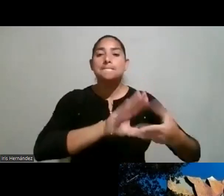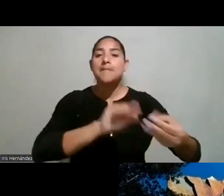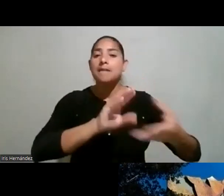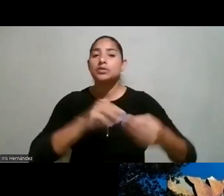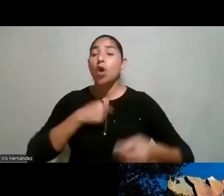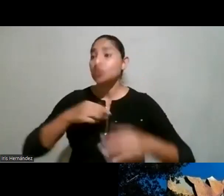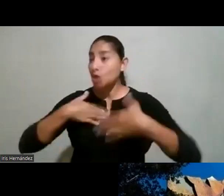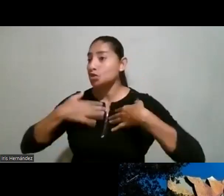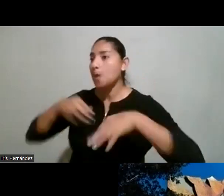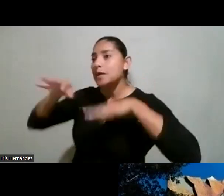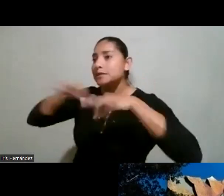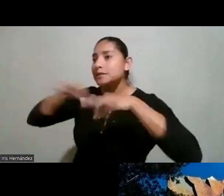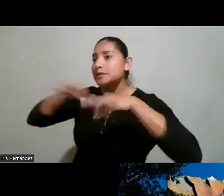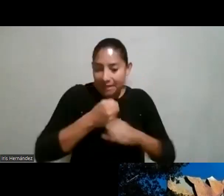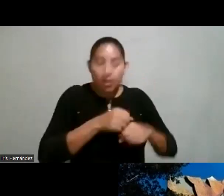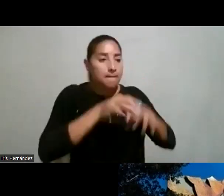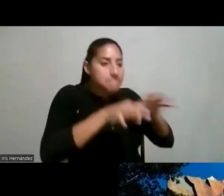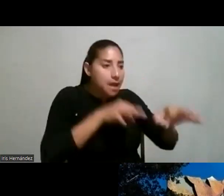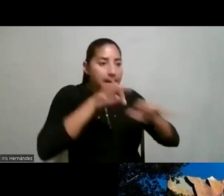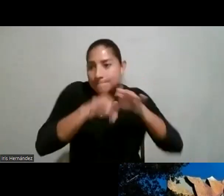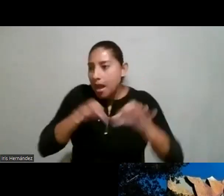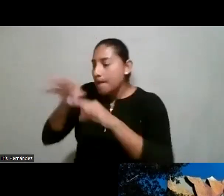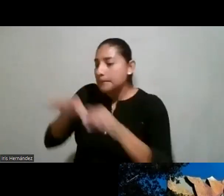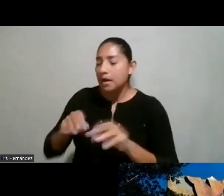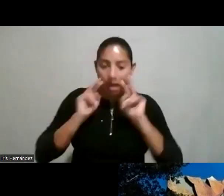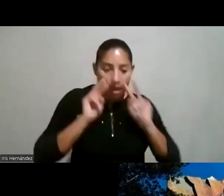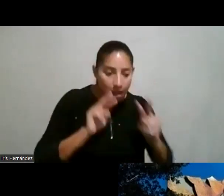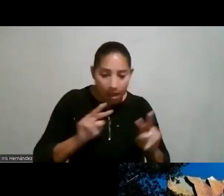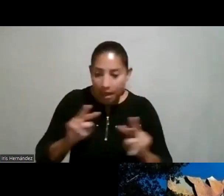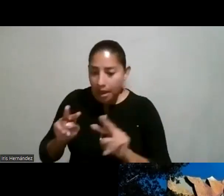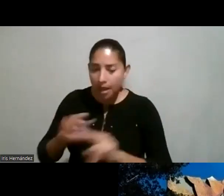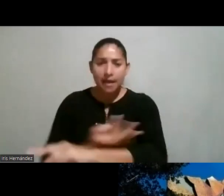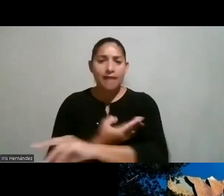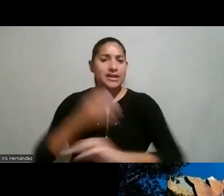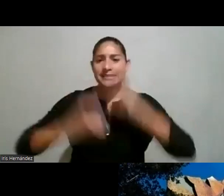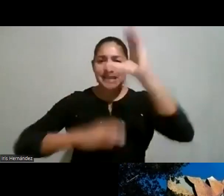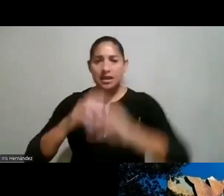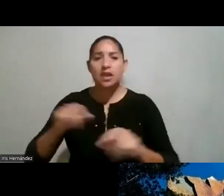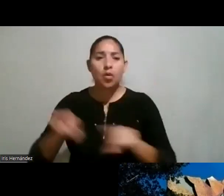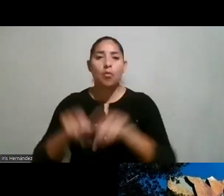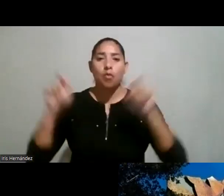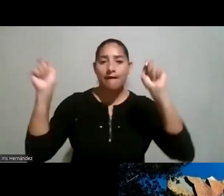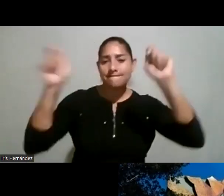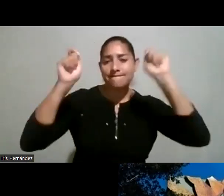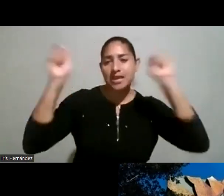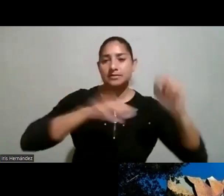enseñarle al otro que era lo que habían hecho y explicarse y eso esa feria científica parecía una fiesta de la alegría